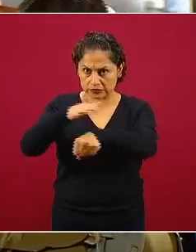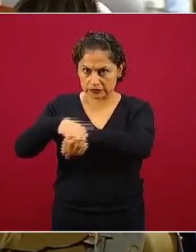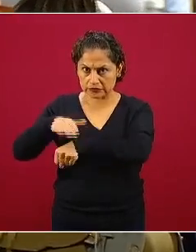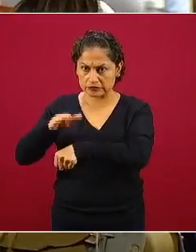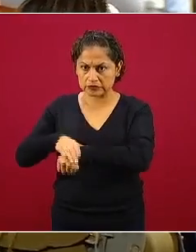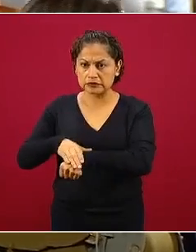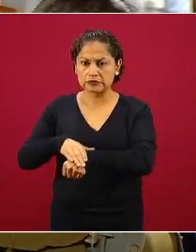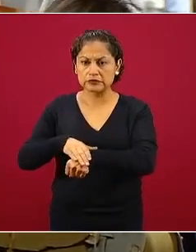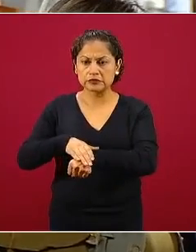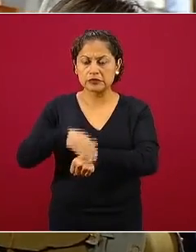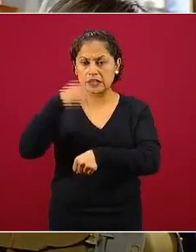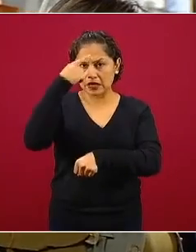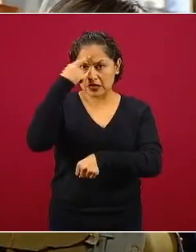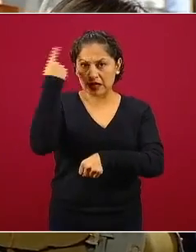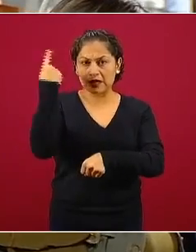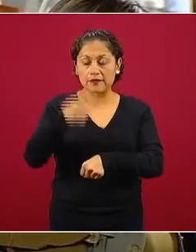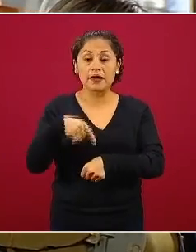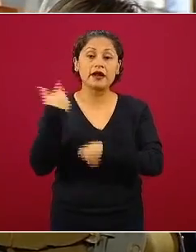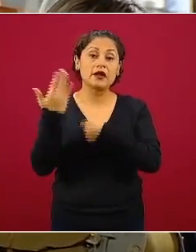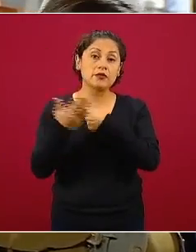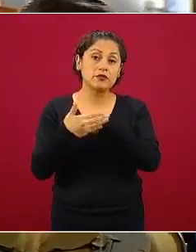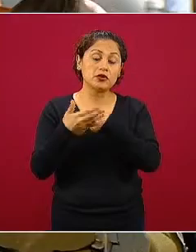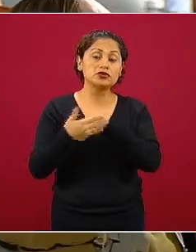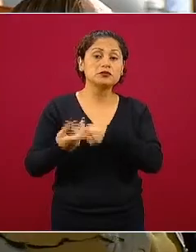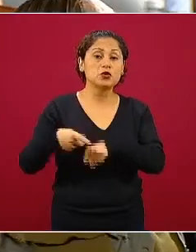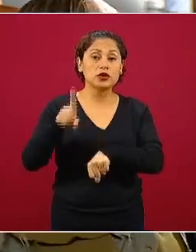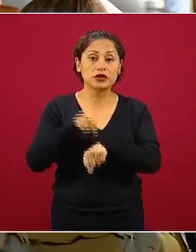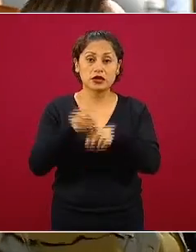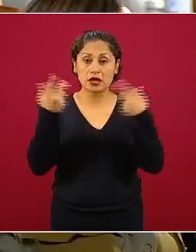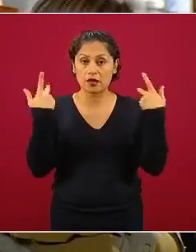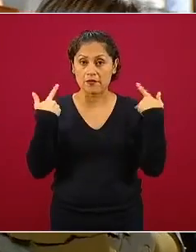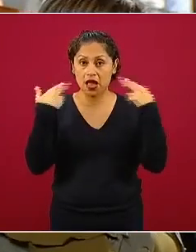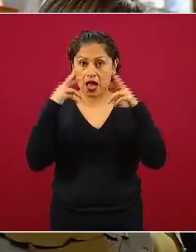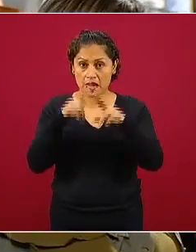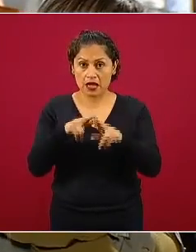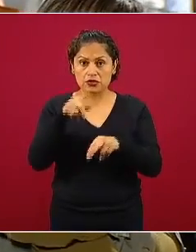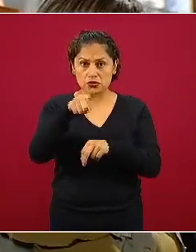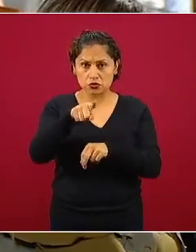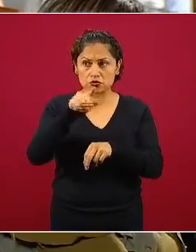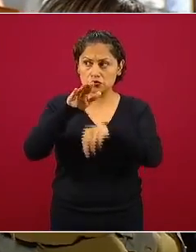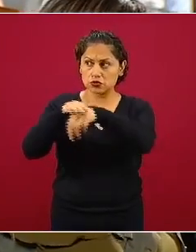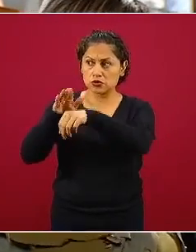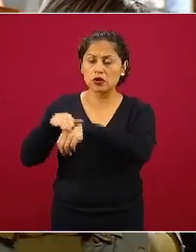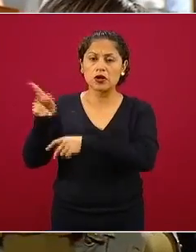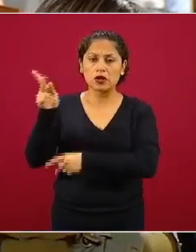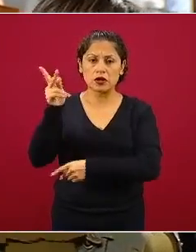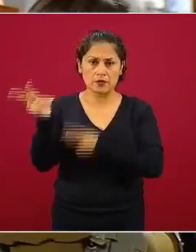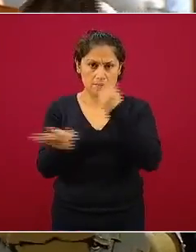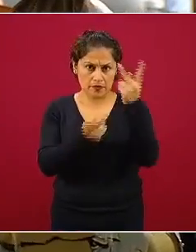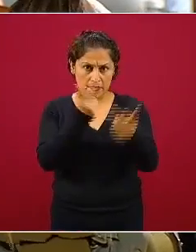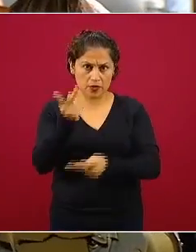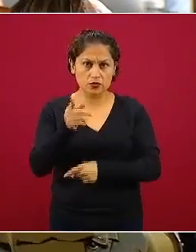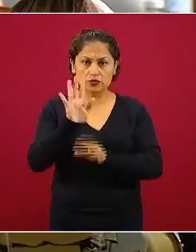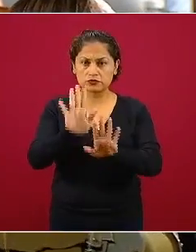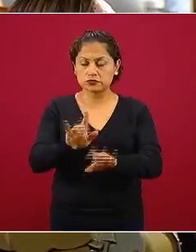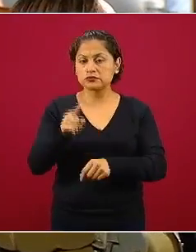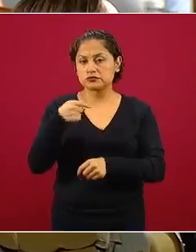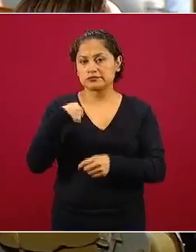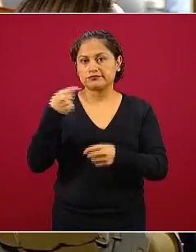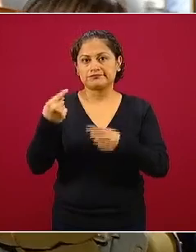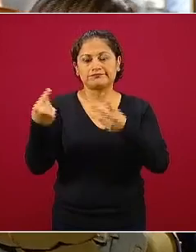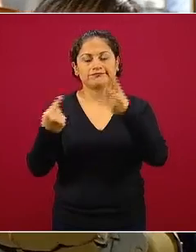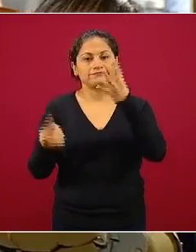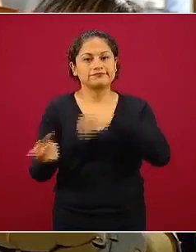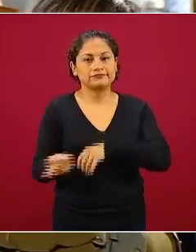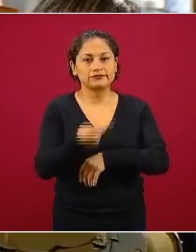le pregunten en estos días a propósito de lo que ha hecho con los niños con las mamás y qué opina del modelo sueco bueno ya le pregunté demasiado